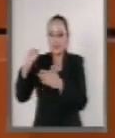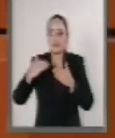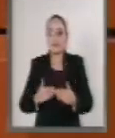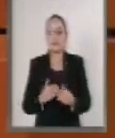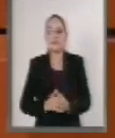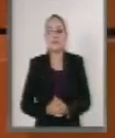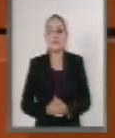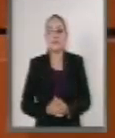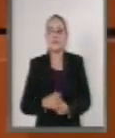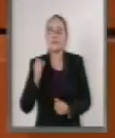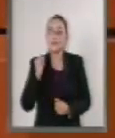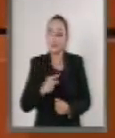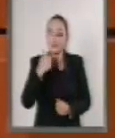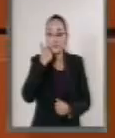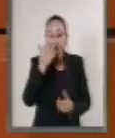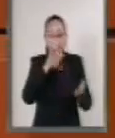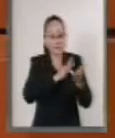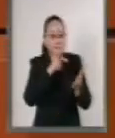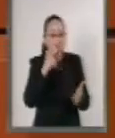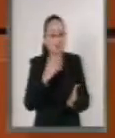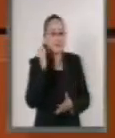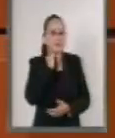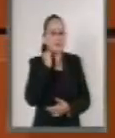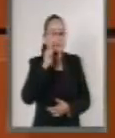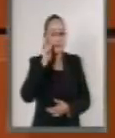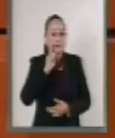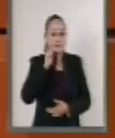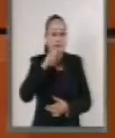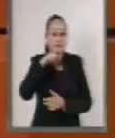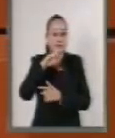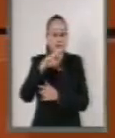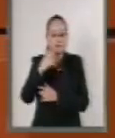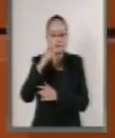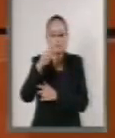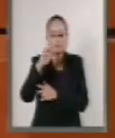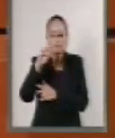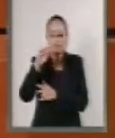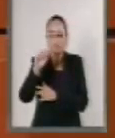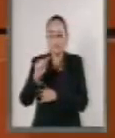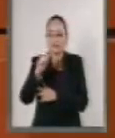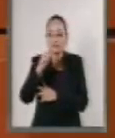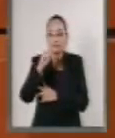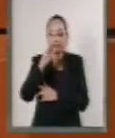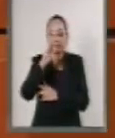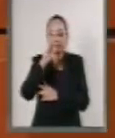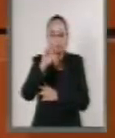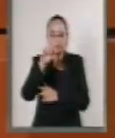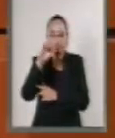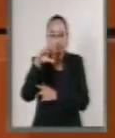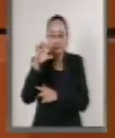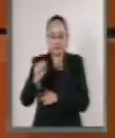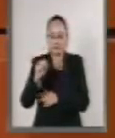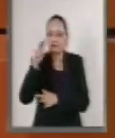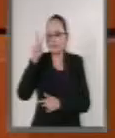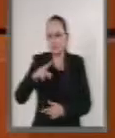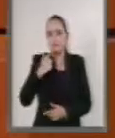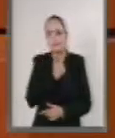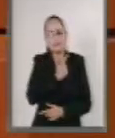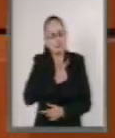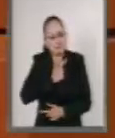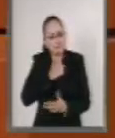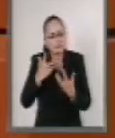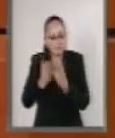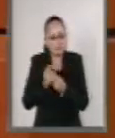Quiero agradecer en primer lugar a la senadora Margarita Flores Sánchez, con quien siempre es un gusto poder trabajar